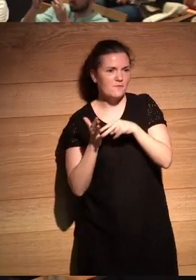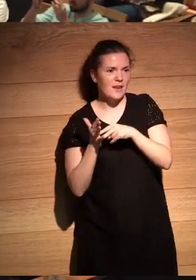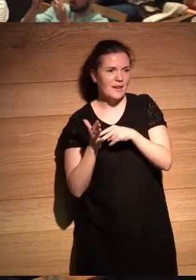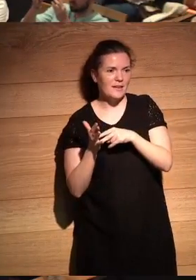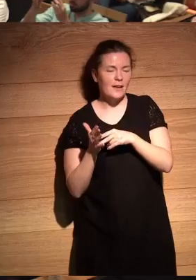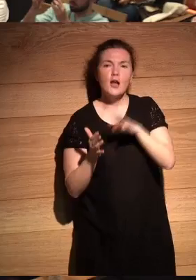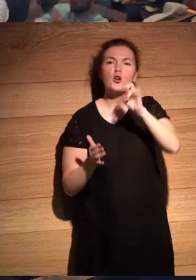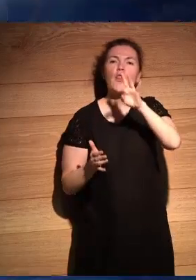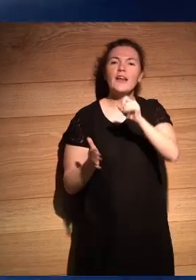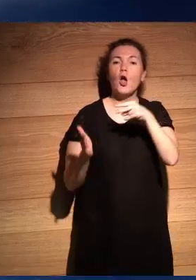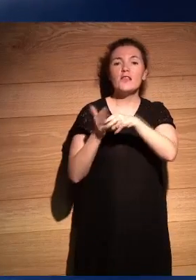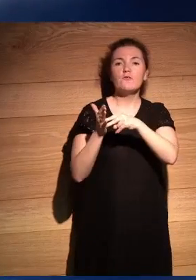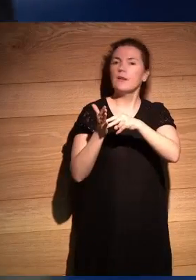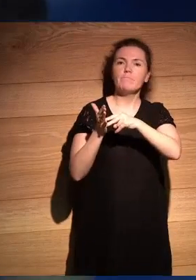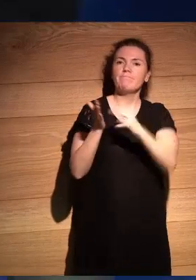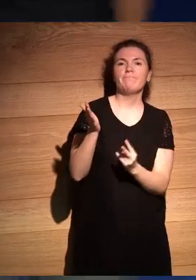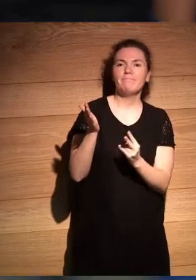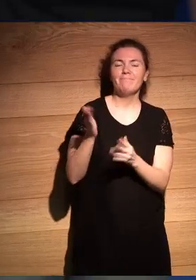Rodrigo está desenchufado